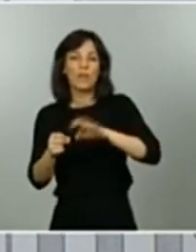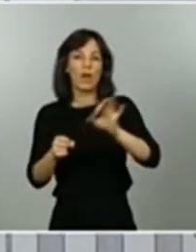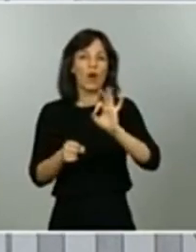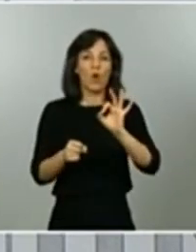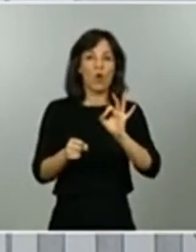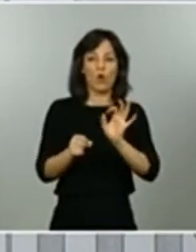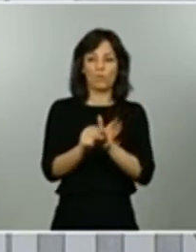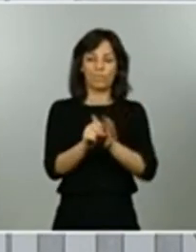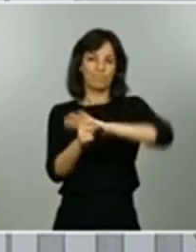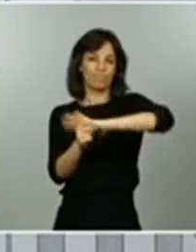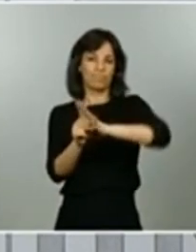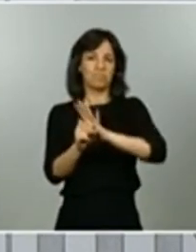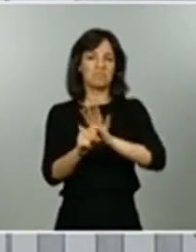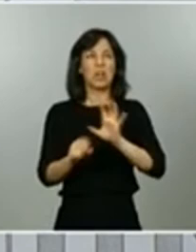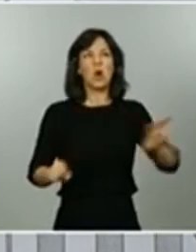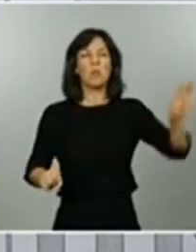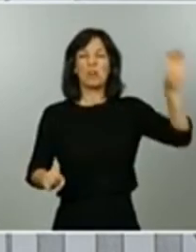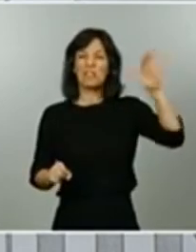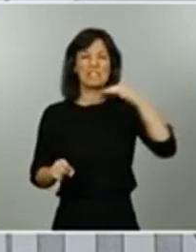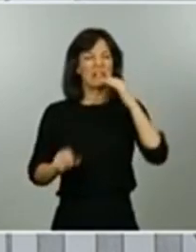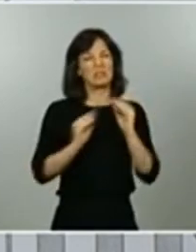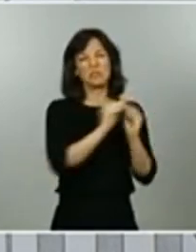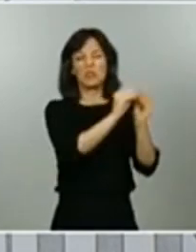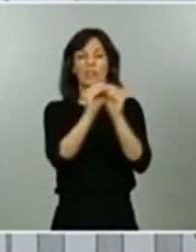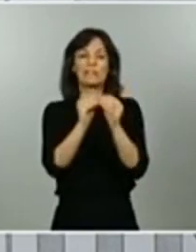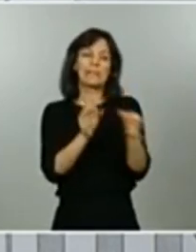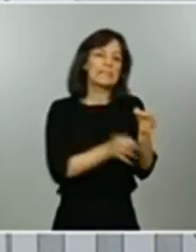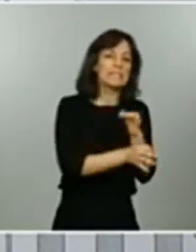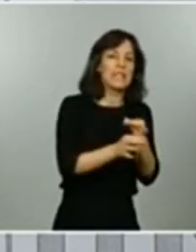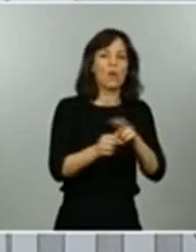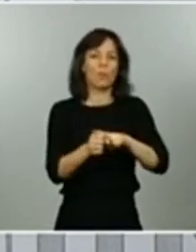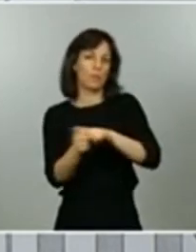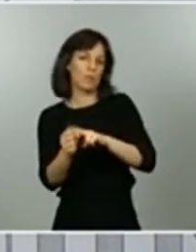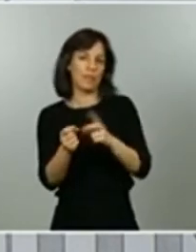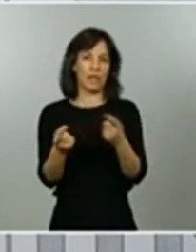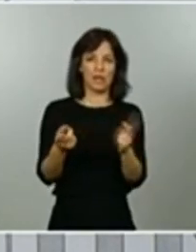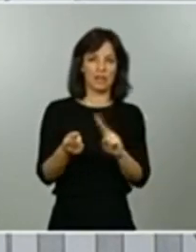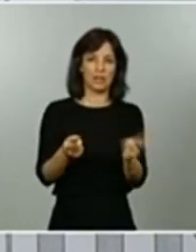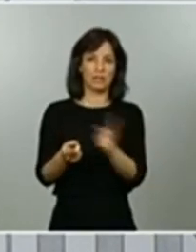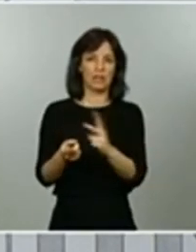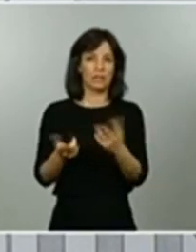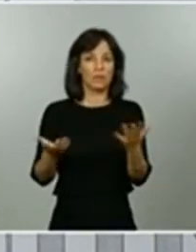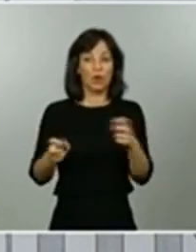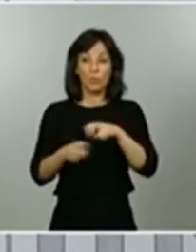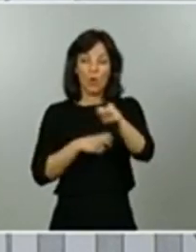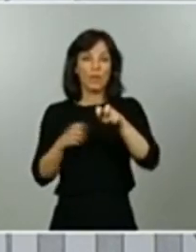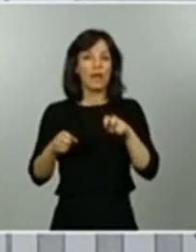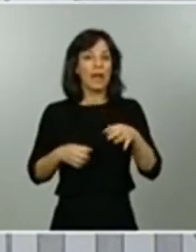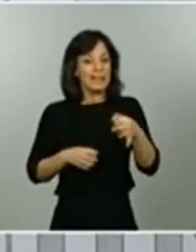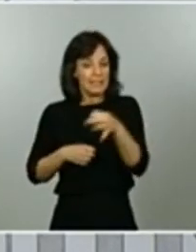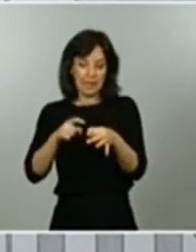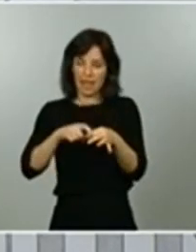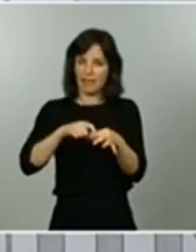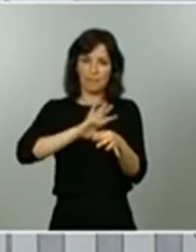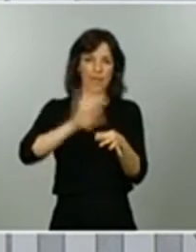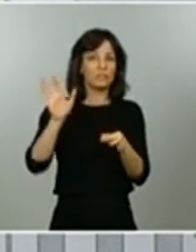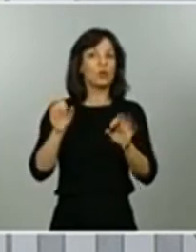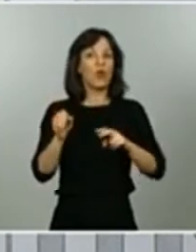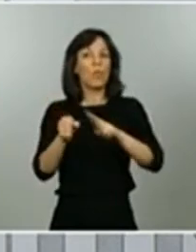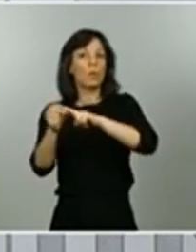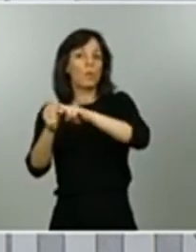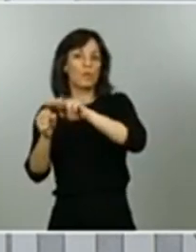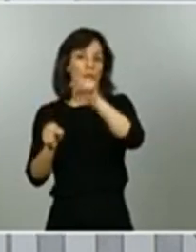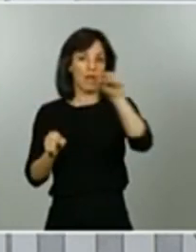autónomas han propuesto que sea o la isla o la provincia pues bien la movilidad queda circunscrita en estos enclaves y en aquellos casos que se permite movilidad en